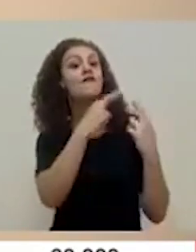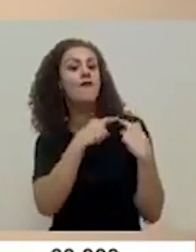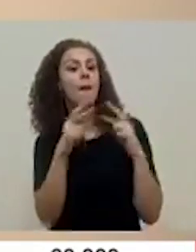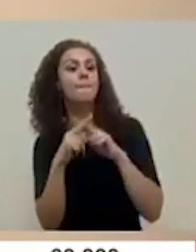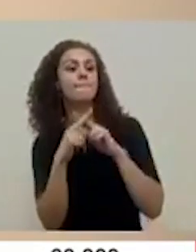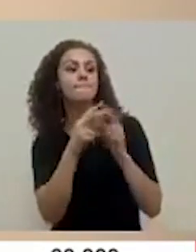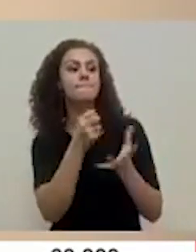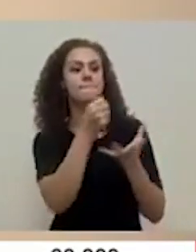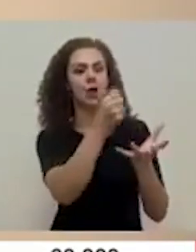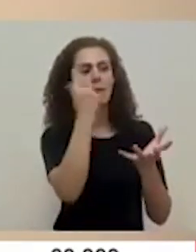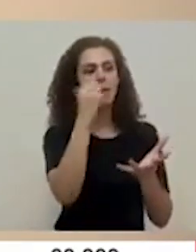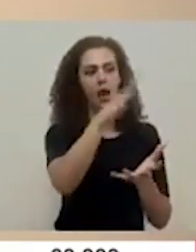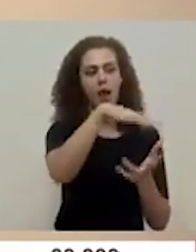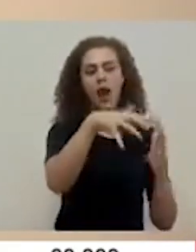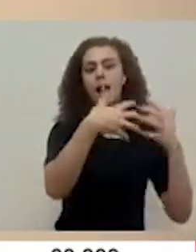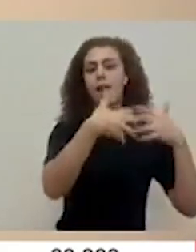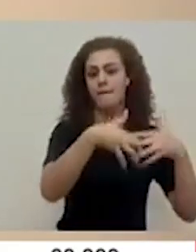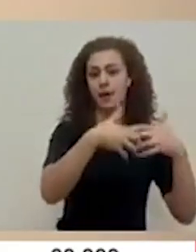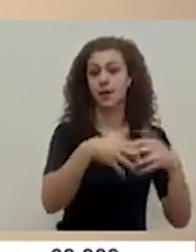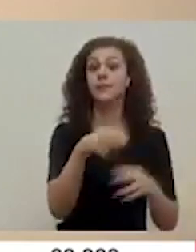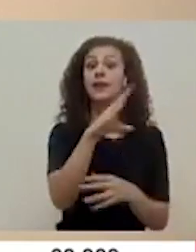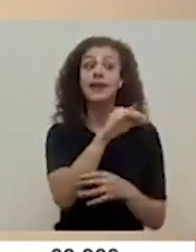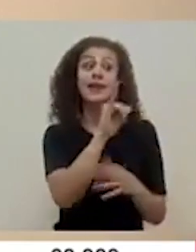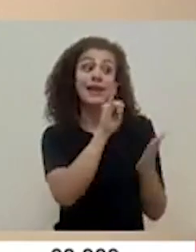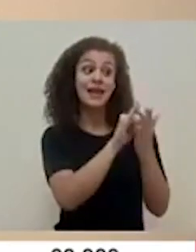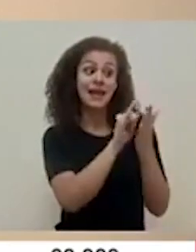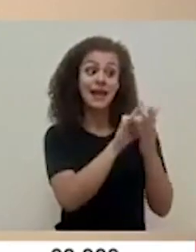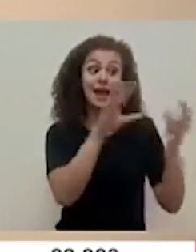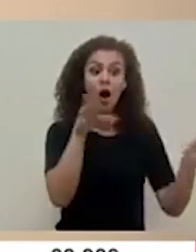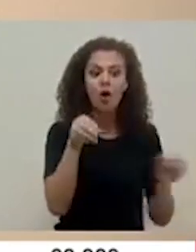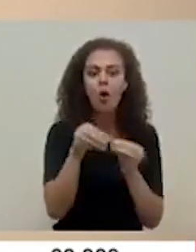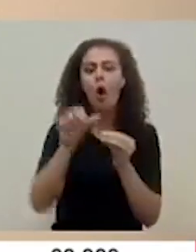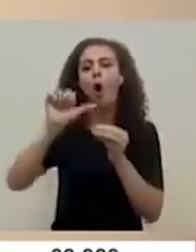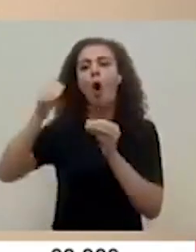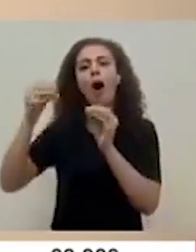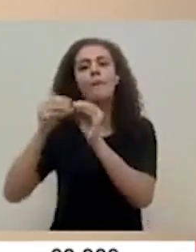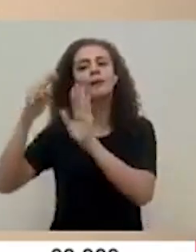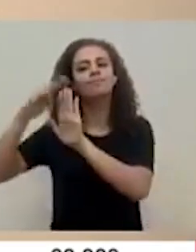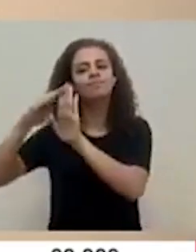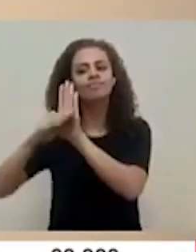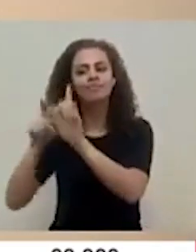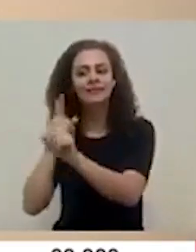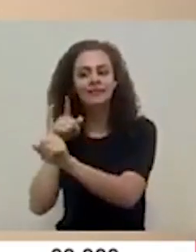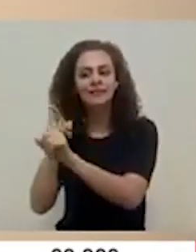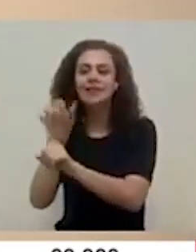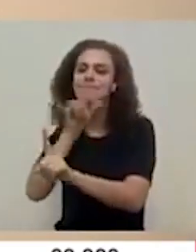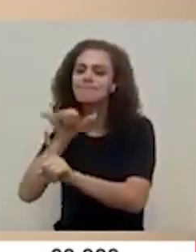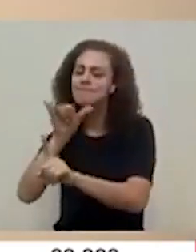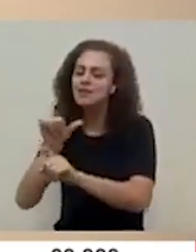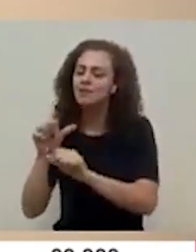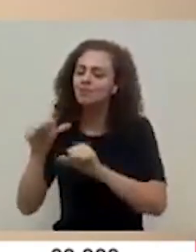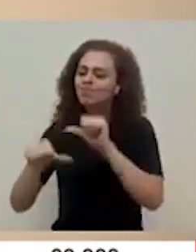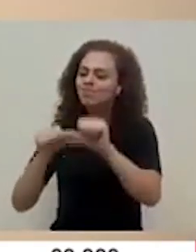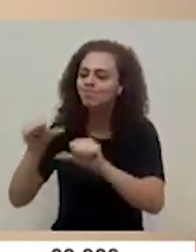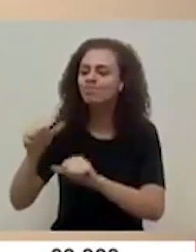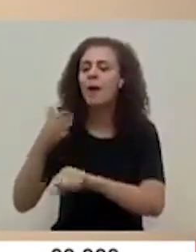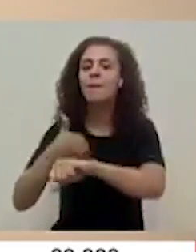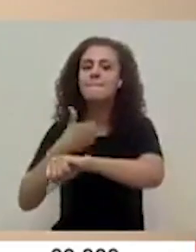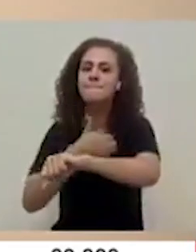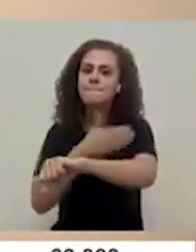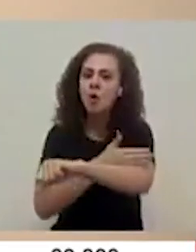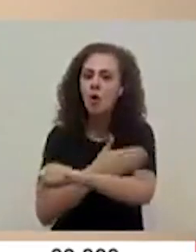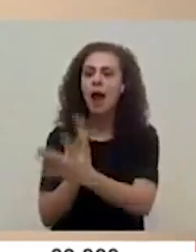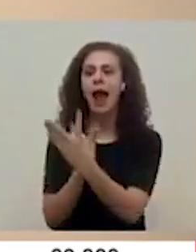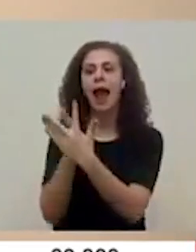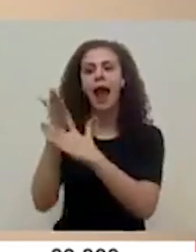crédito para las empresas y esto se une a otras medidas que están orientadas en ese mismo esfuerzo de mejorar el